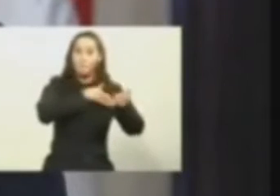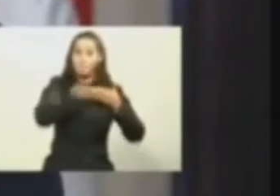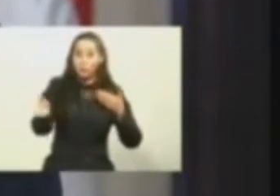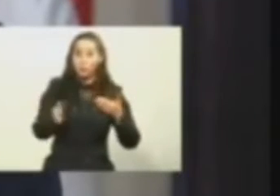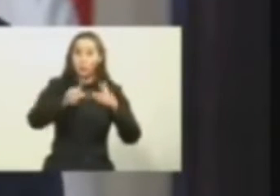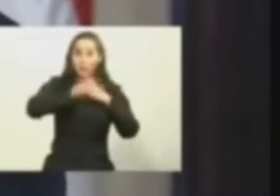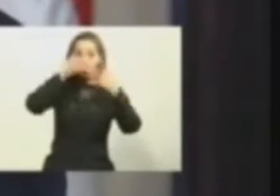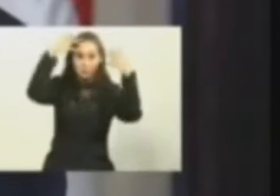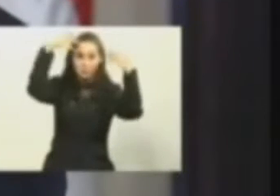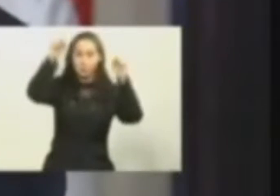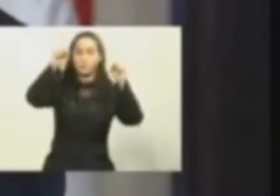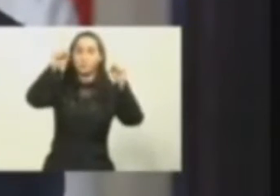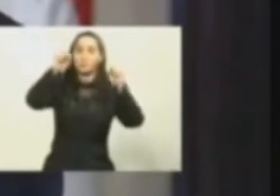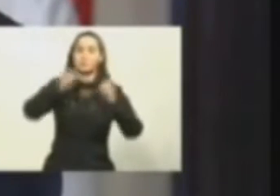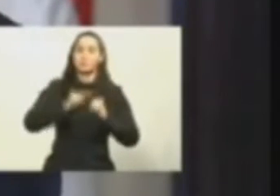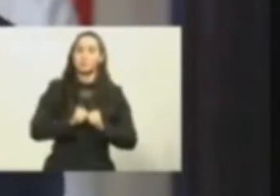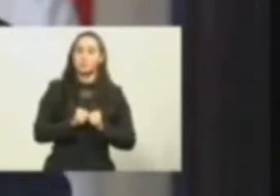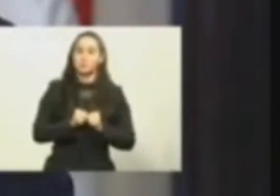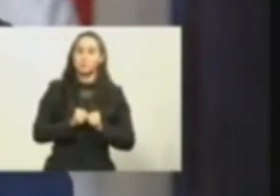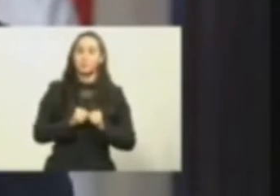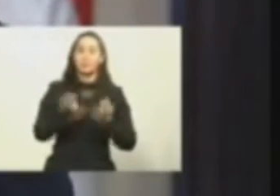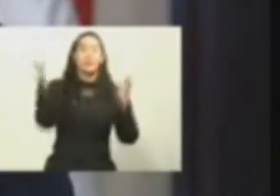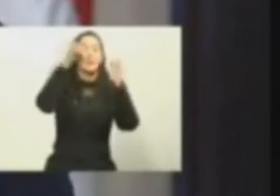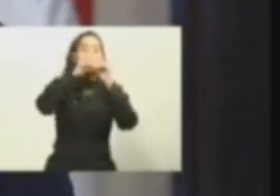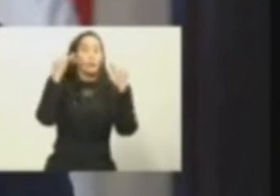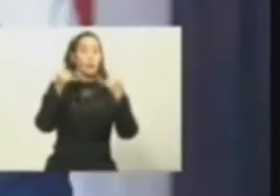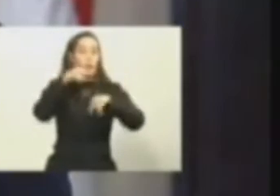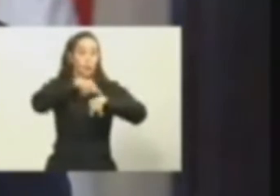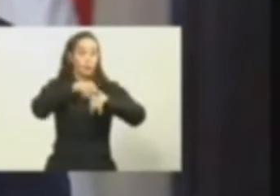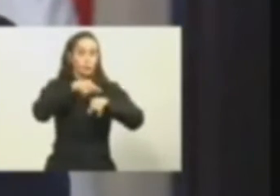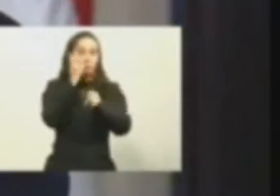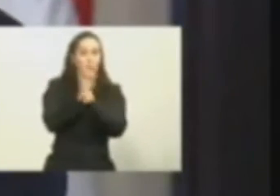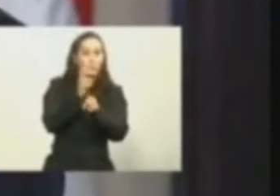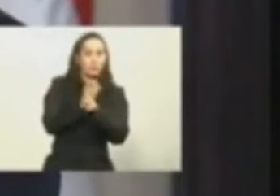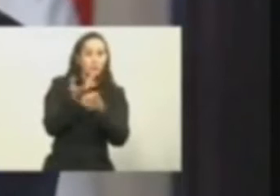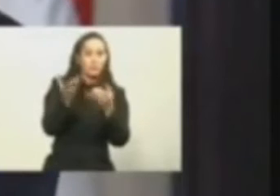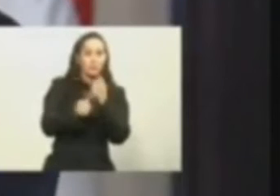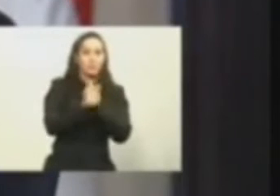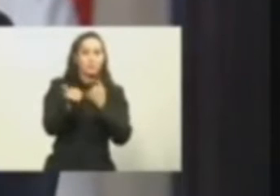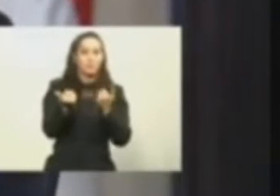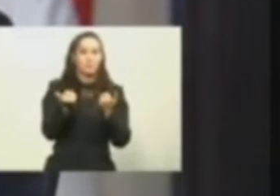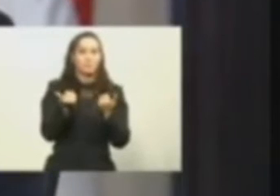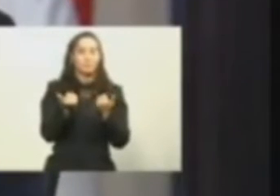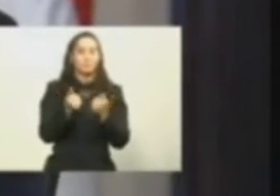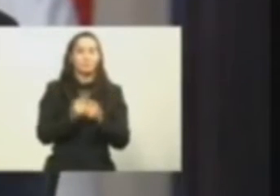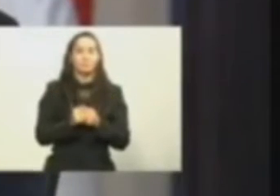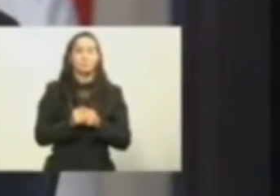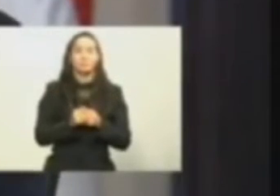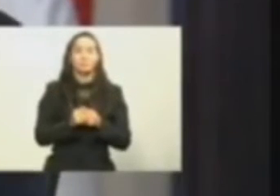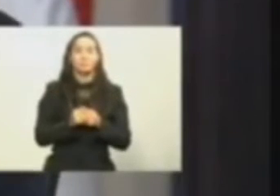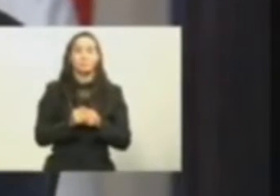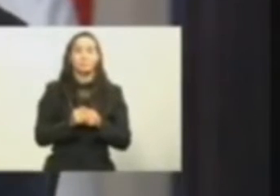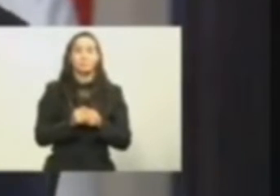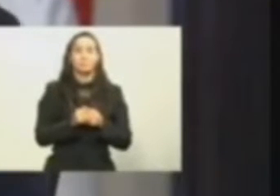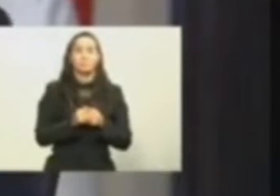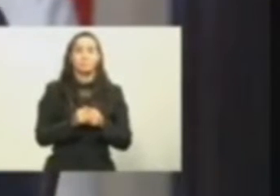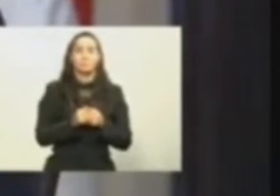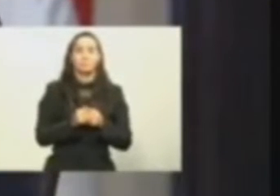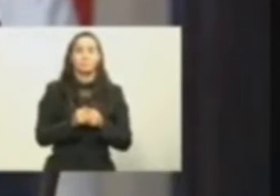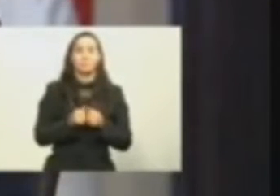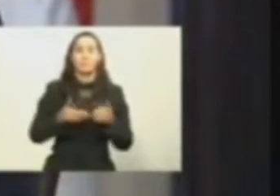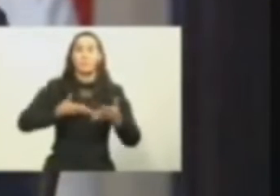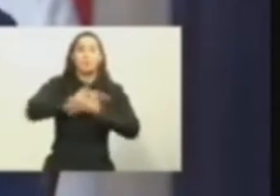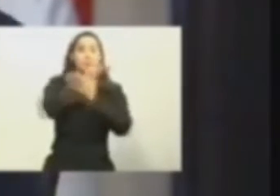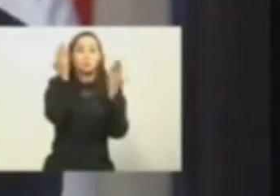Además, puntualizaron que cualquier miembro de esta organización que infrija las normas de orden público deberá responder